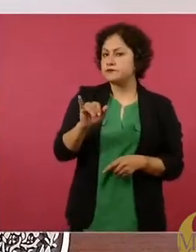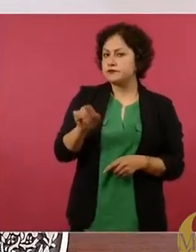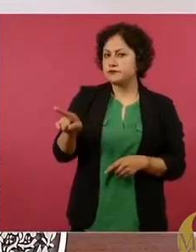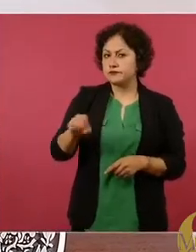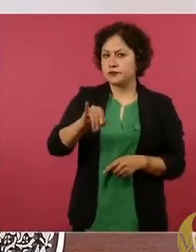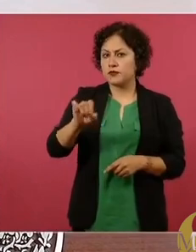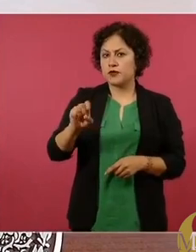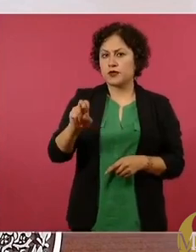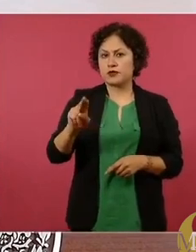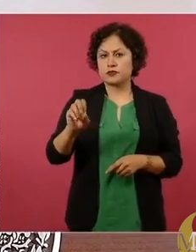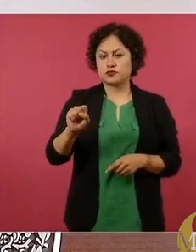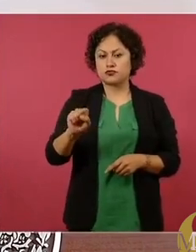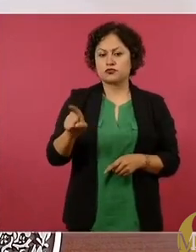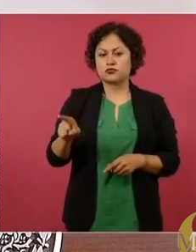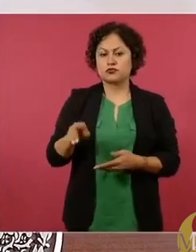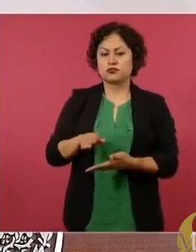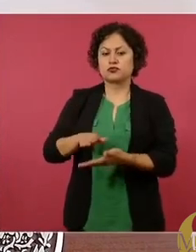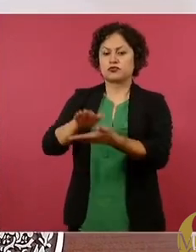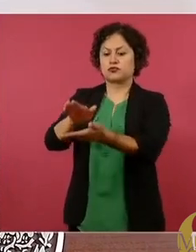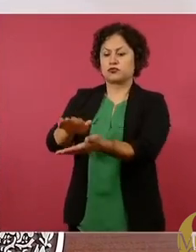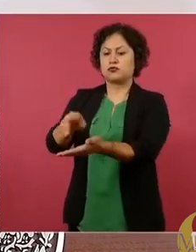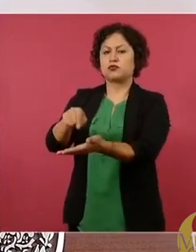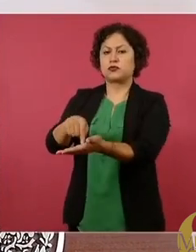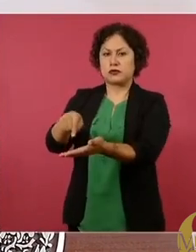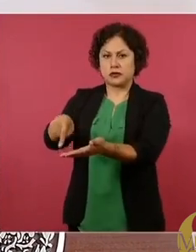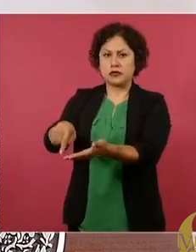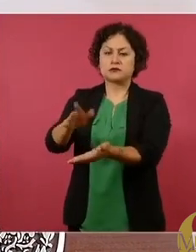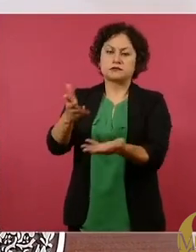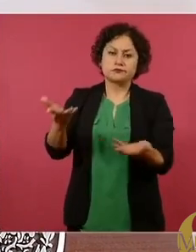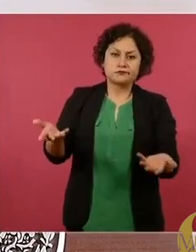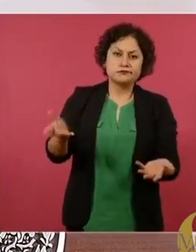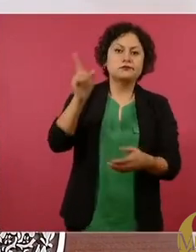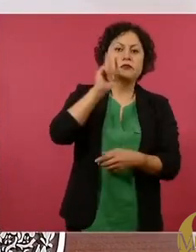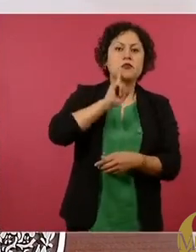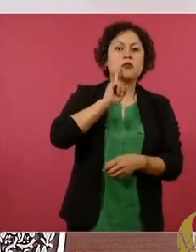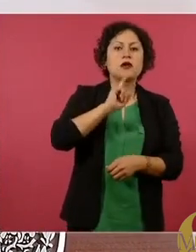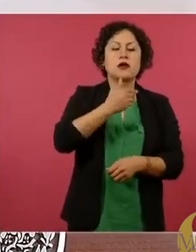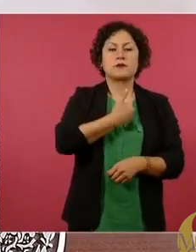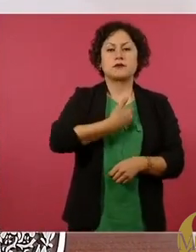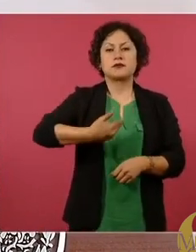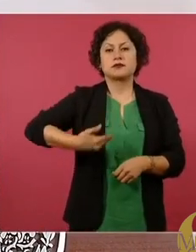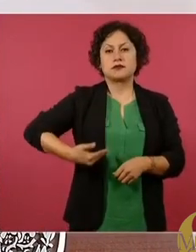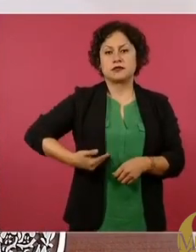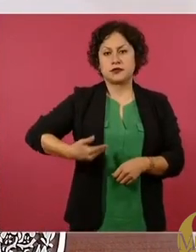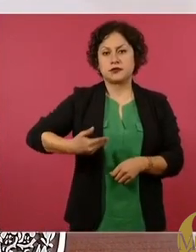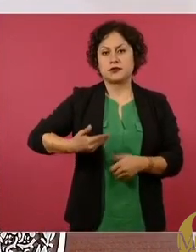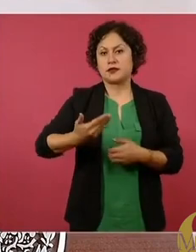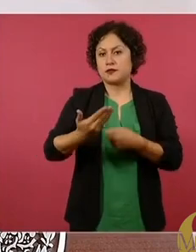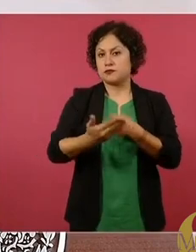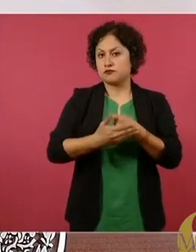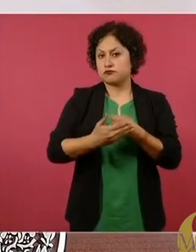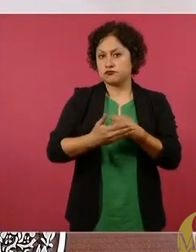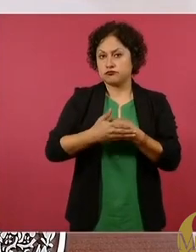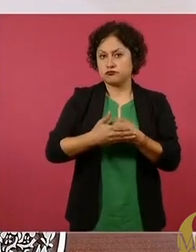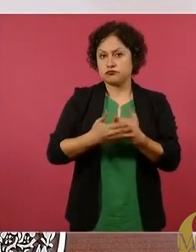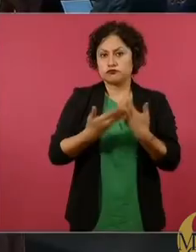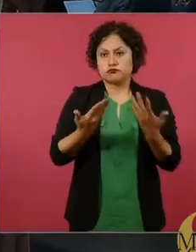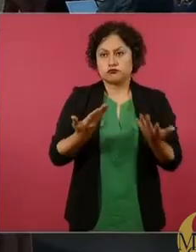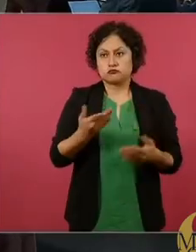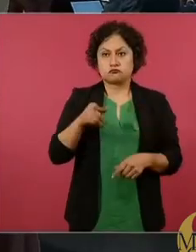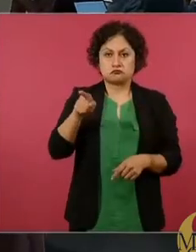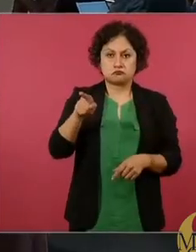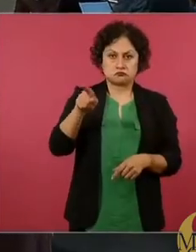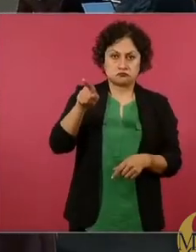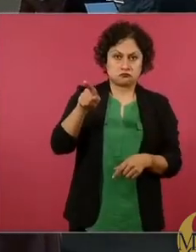presidenta electa, pues es protectora de